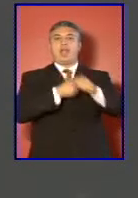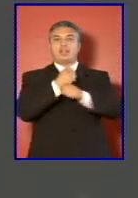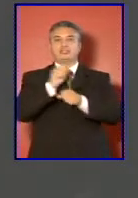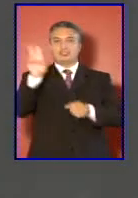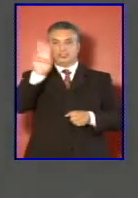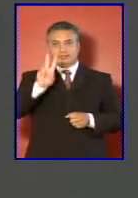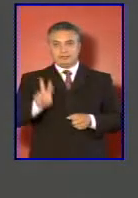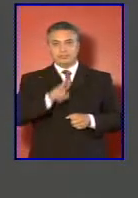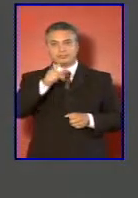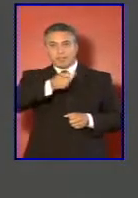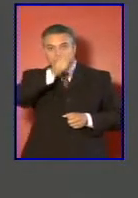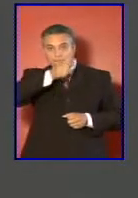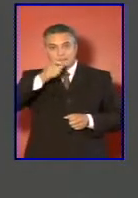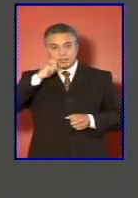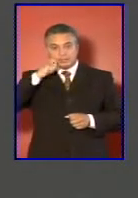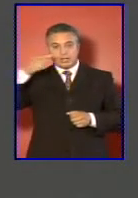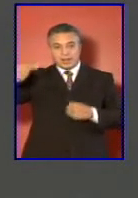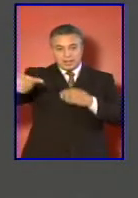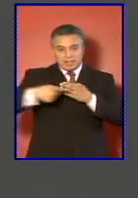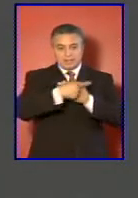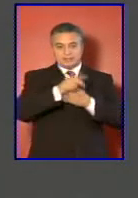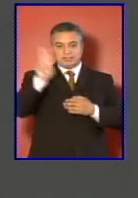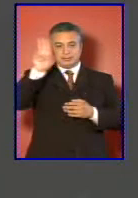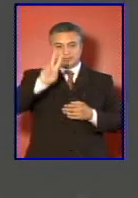personal que ingrese al servicio.